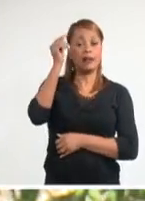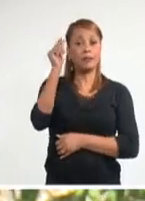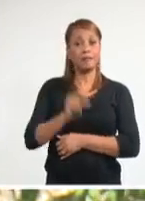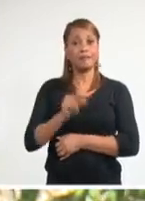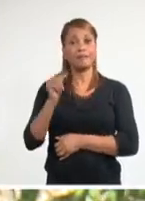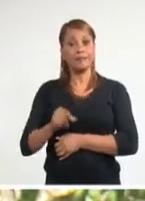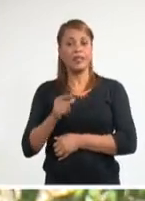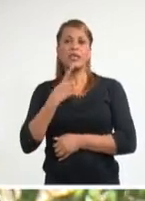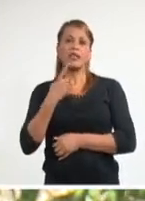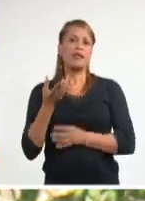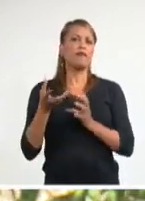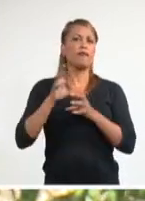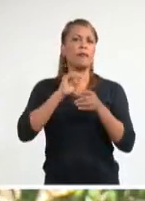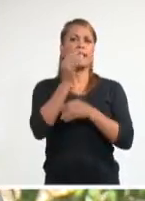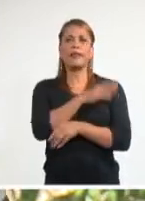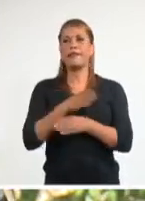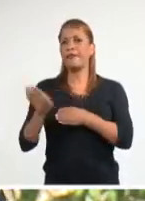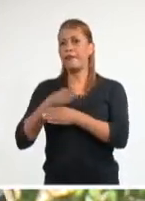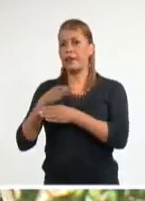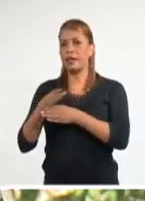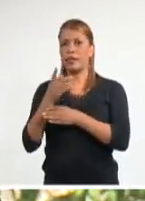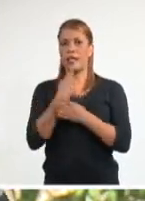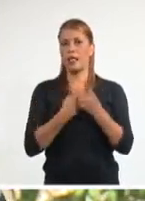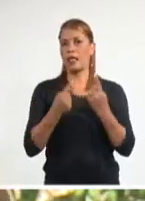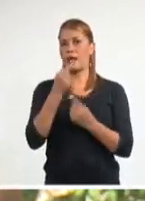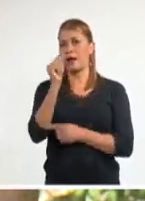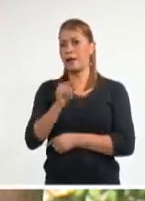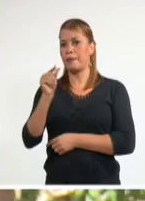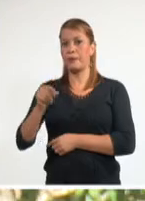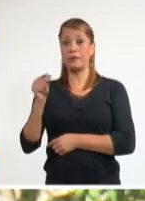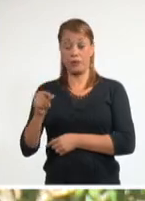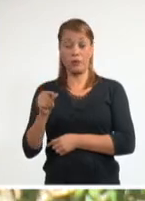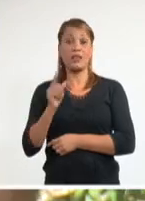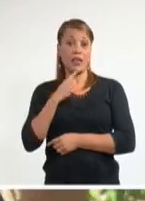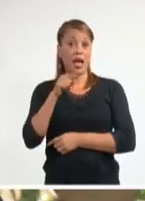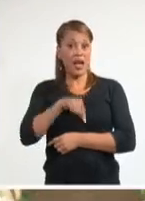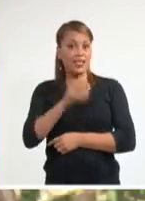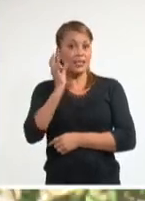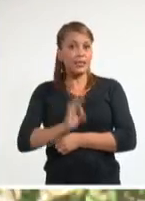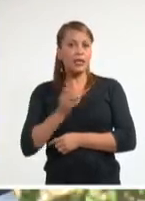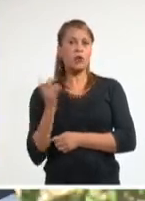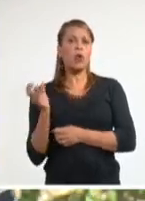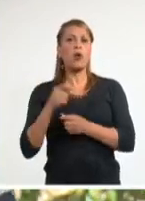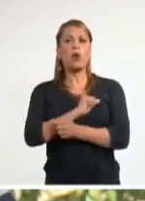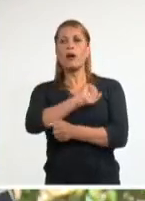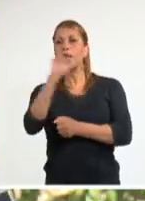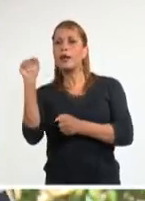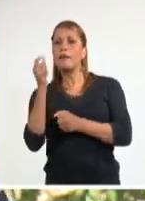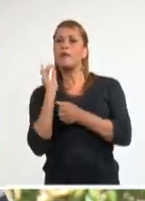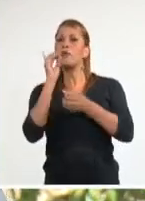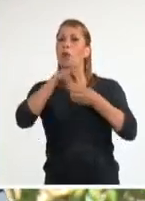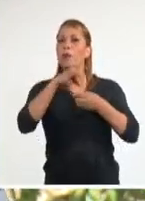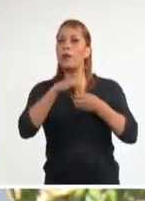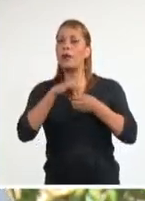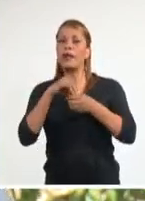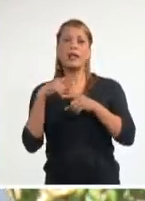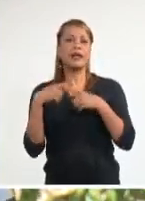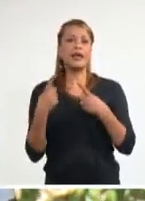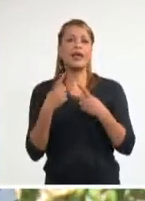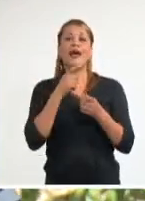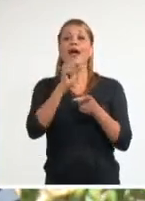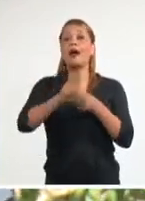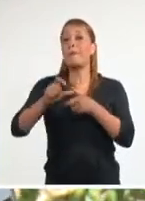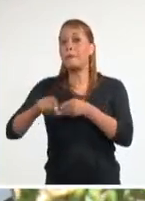diferente a cada tipo de actor que se va a involucrar y de esa manera lograremos ir incorporando a más campesinos y no solo